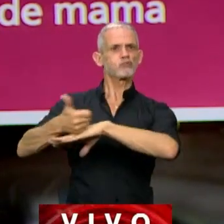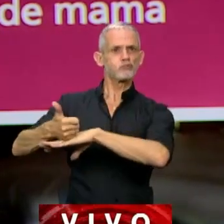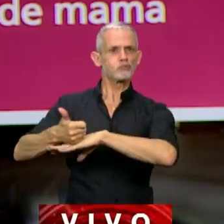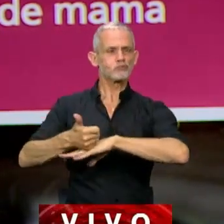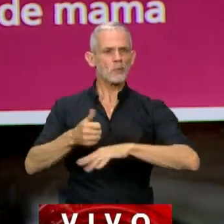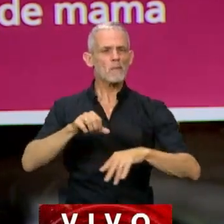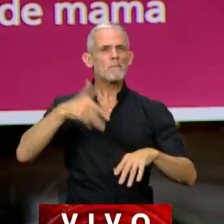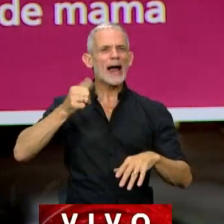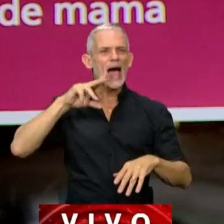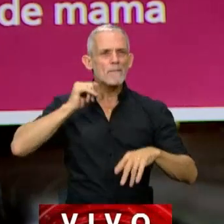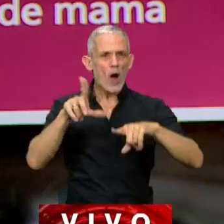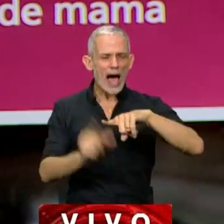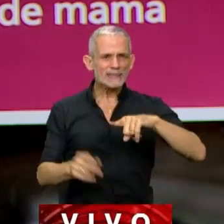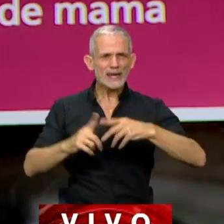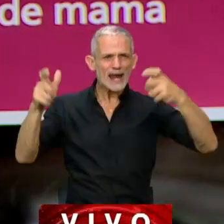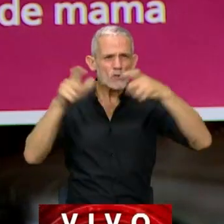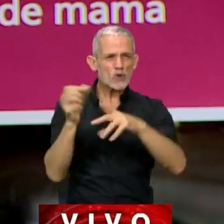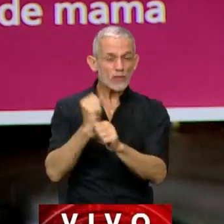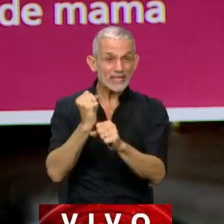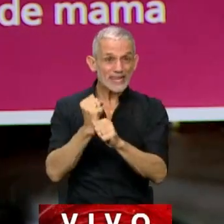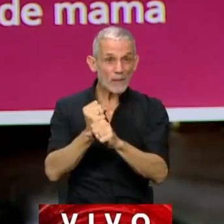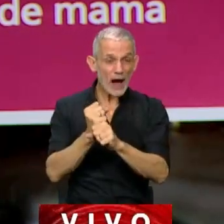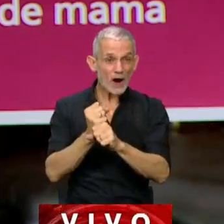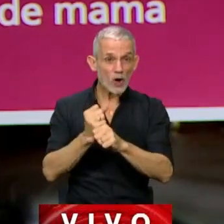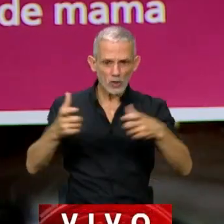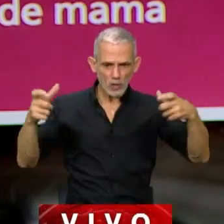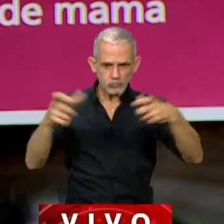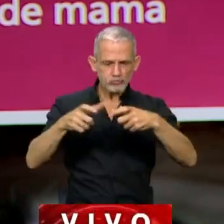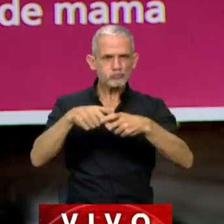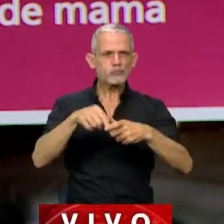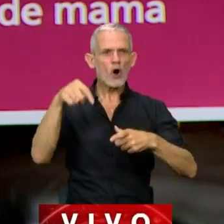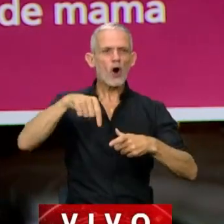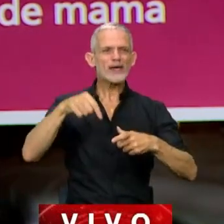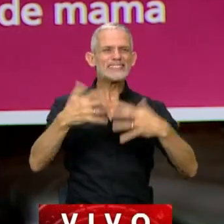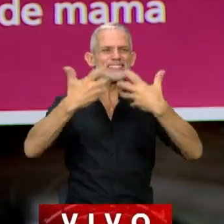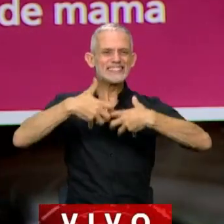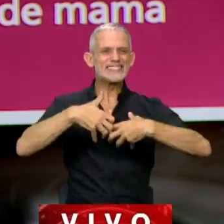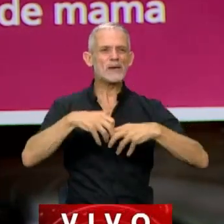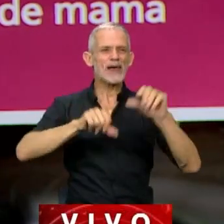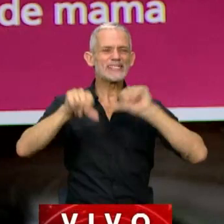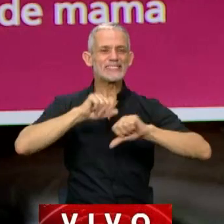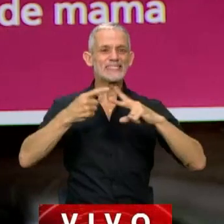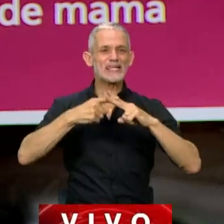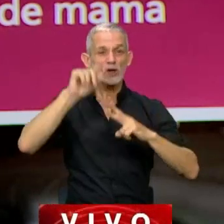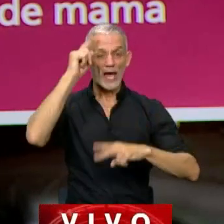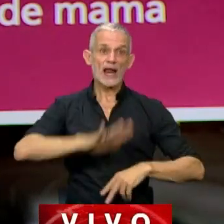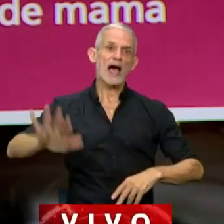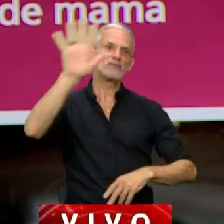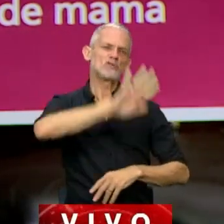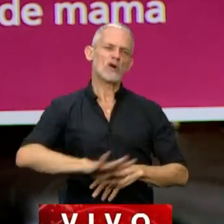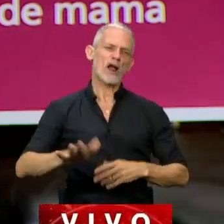Marambio y haciendo una reunión de trabajo de los organismos que integran hoy el sistema de ciencia y tecnología a nivel nacional.